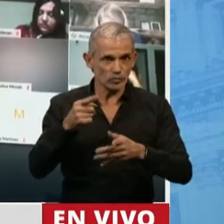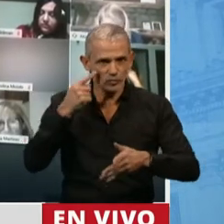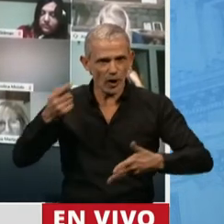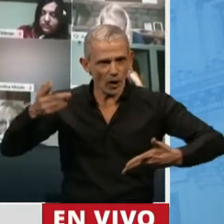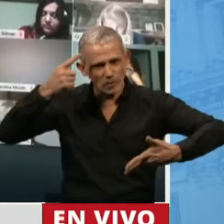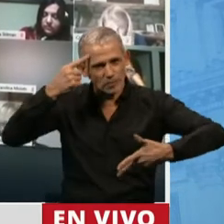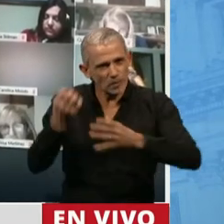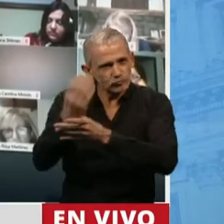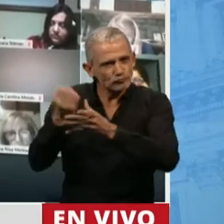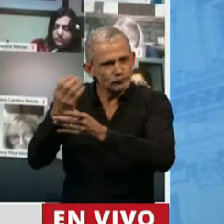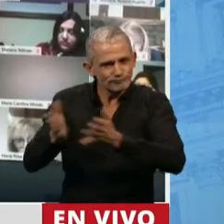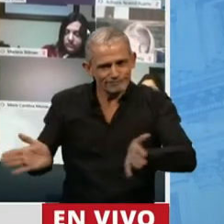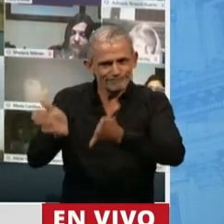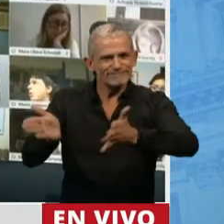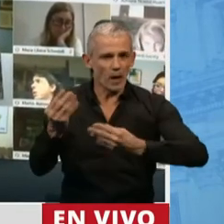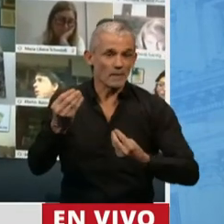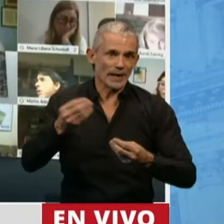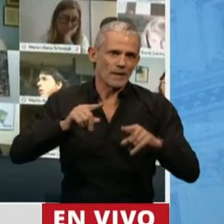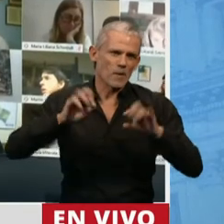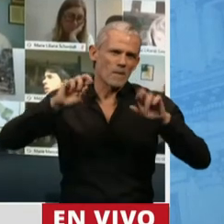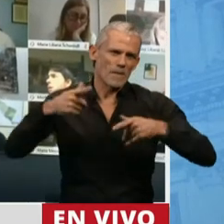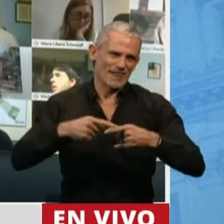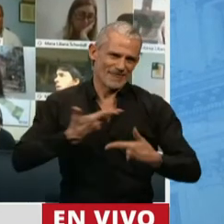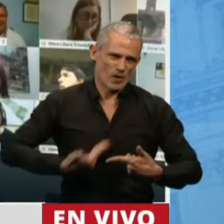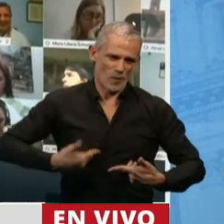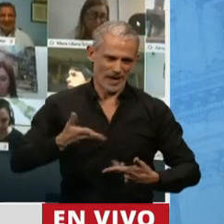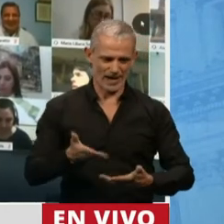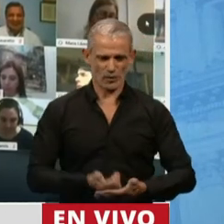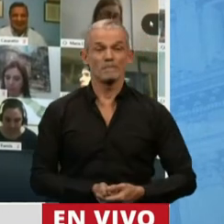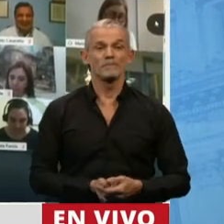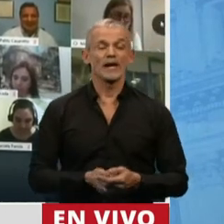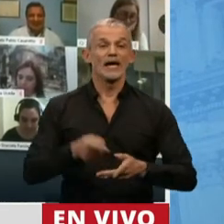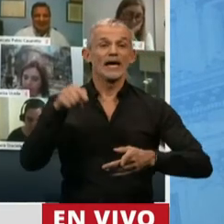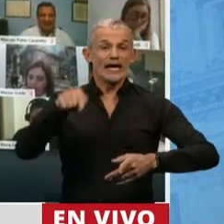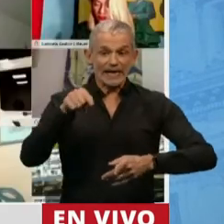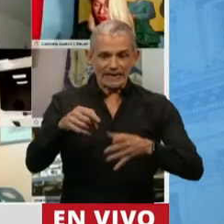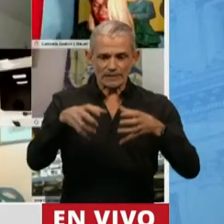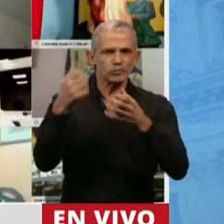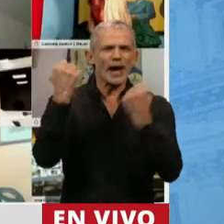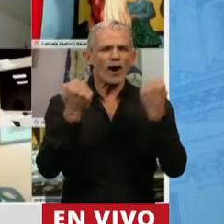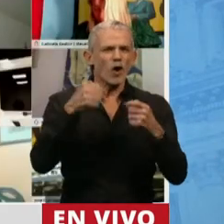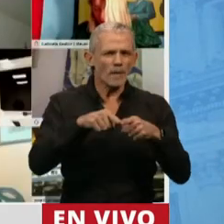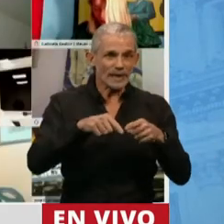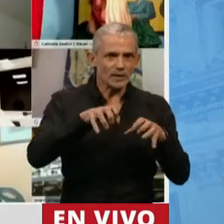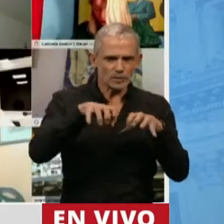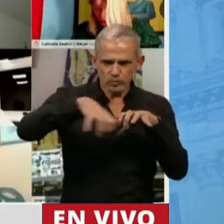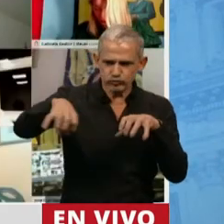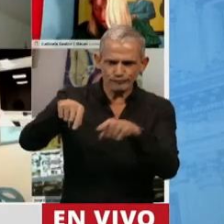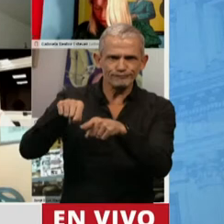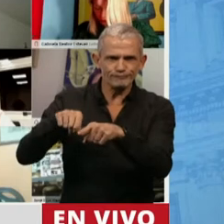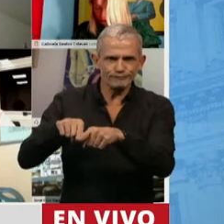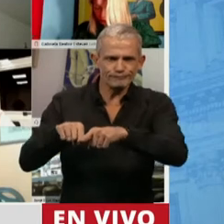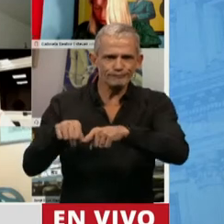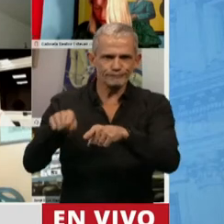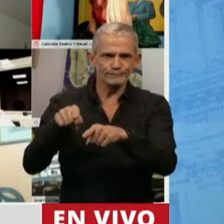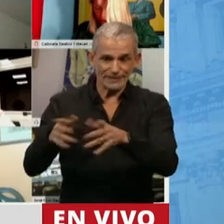apoyando y proponiendo como política de Estado. La economía del sector que propulsa la